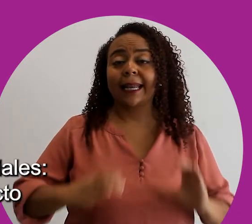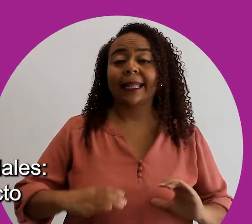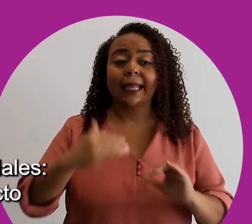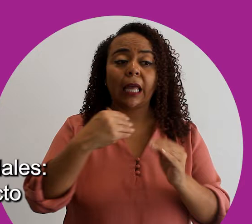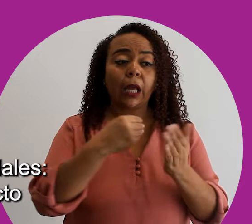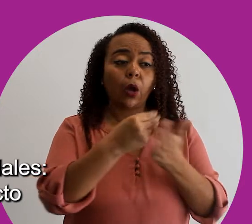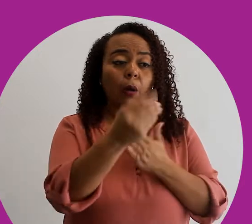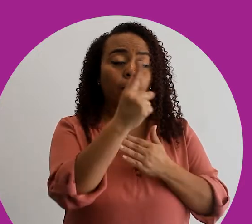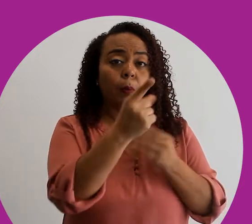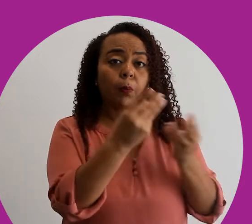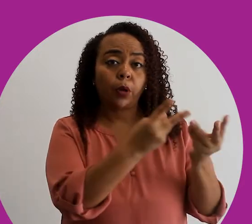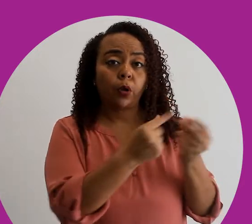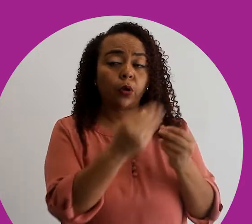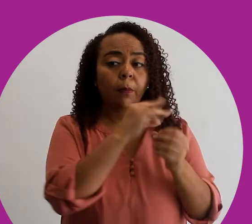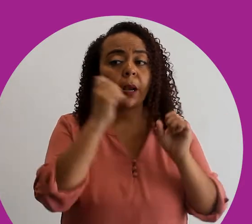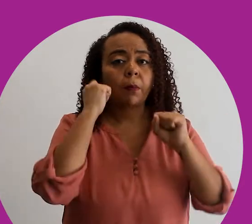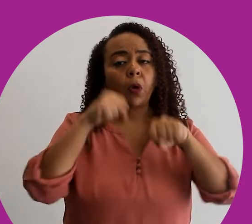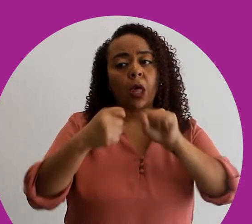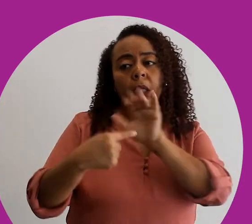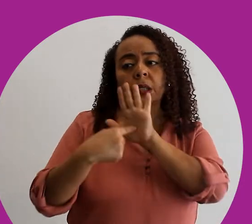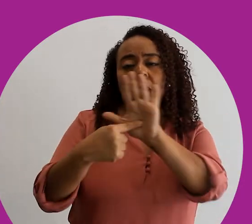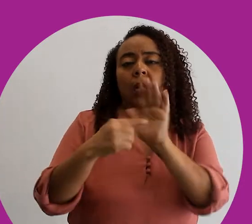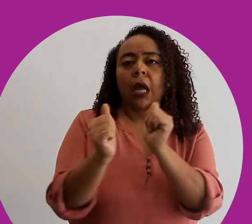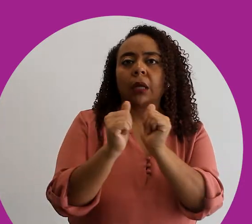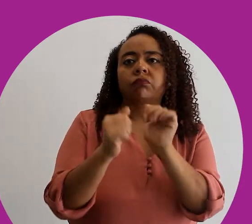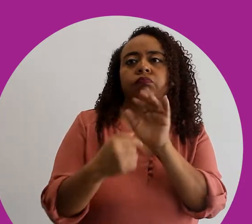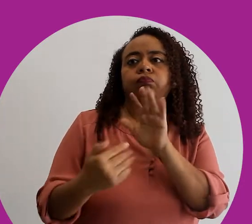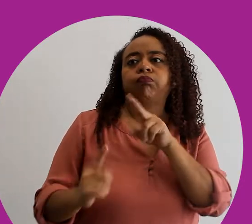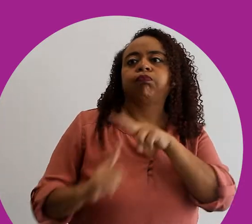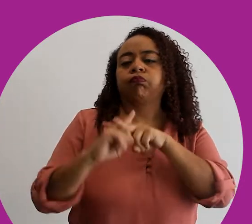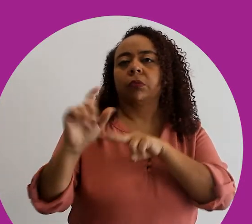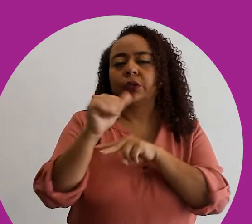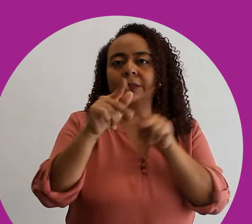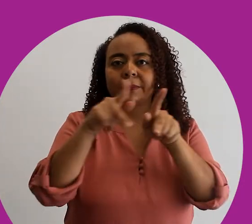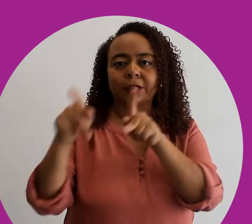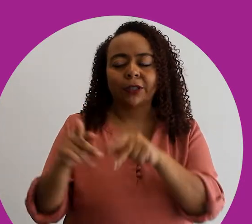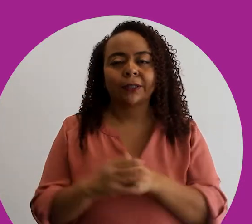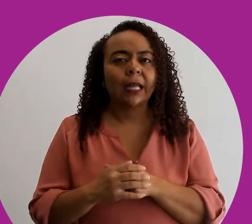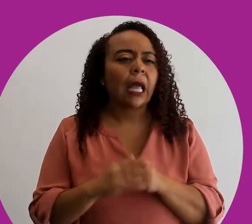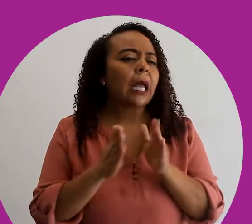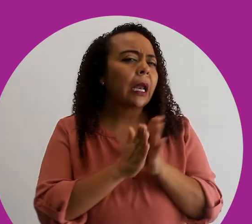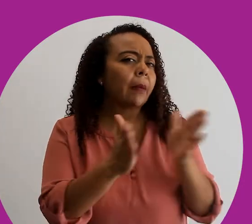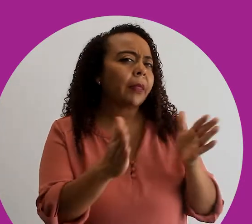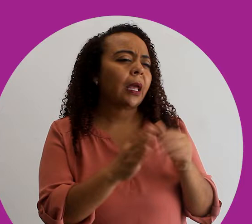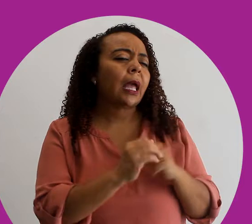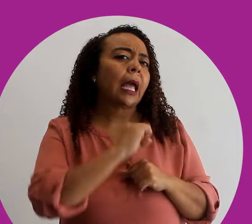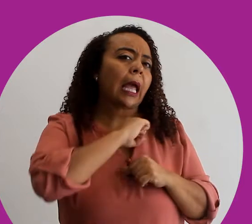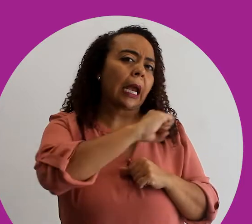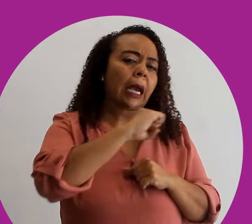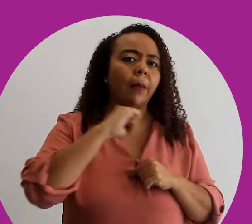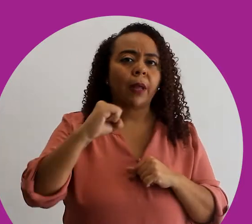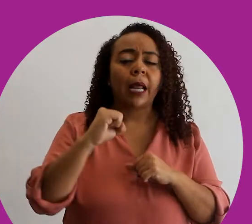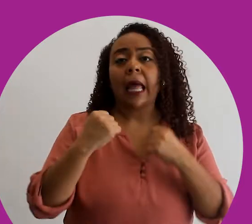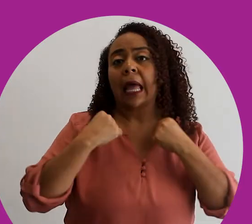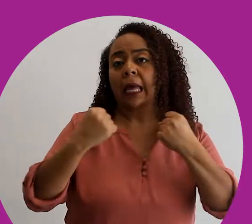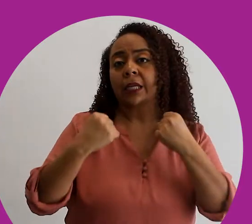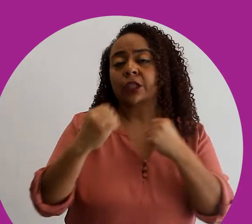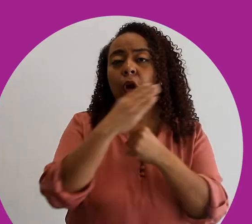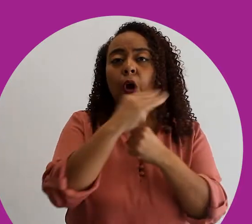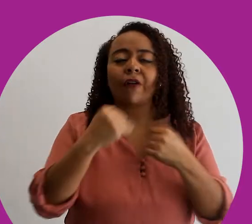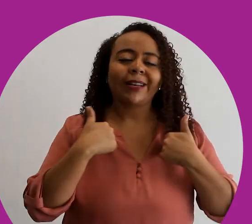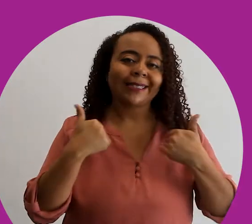clientela adquiere un producto o servicio para poder destacar entre las demás personas. Usualmente se relaciona con ganar poder,